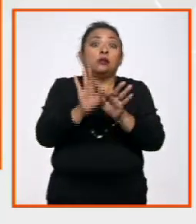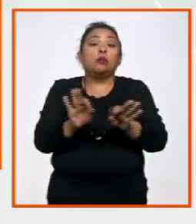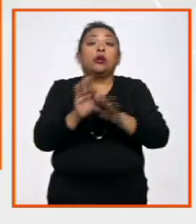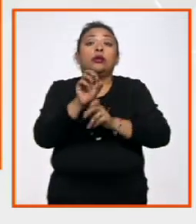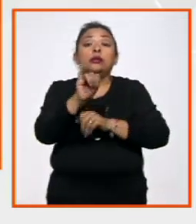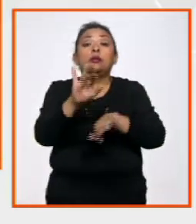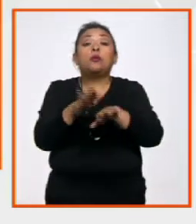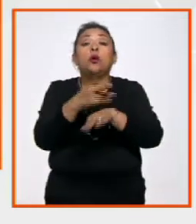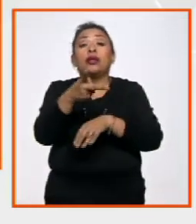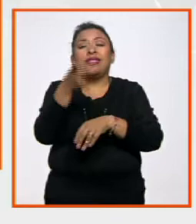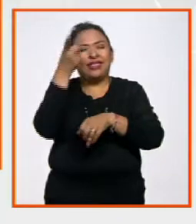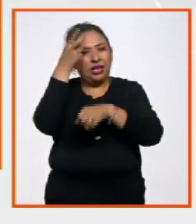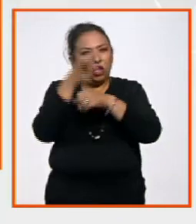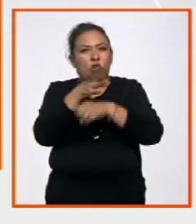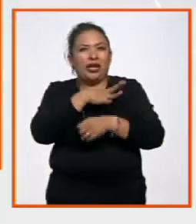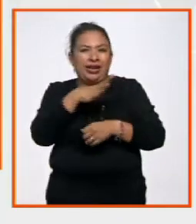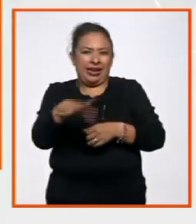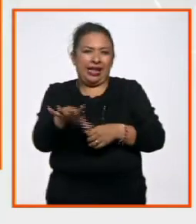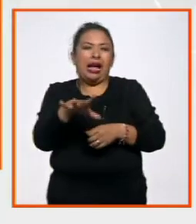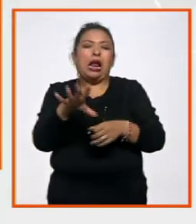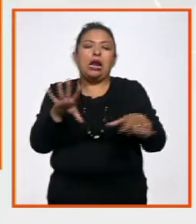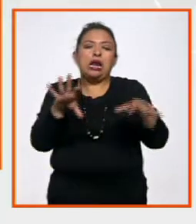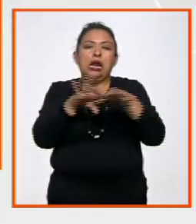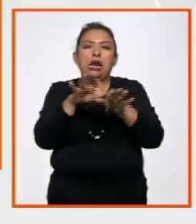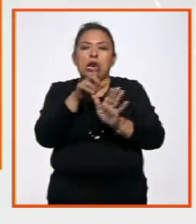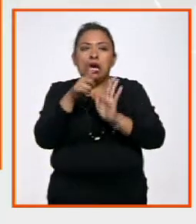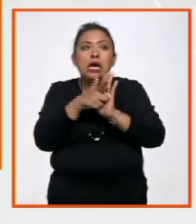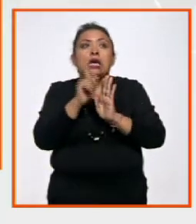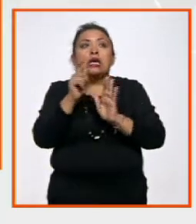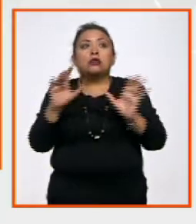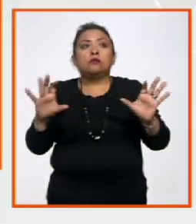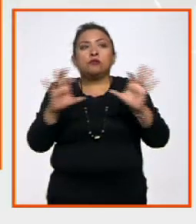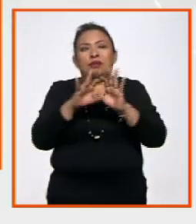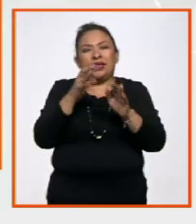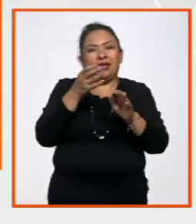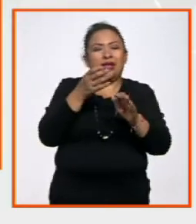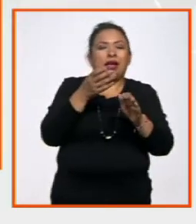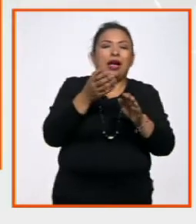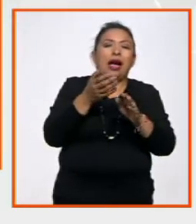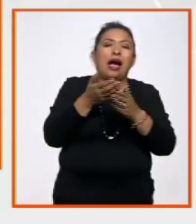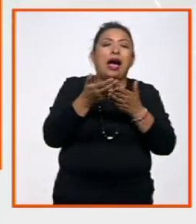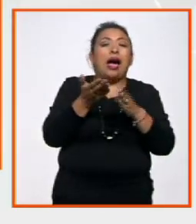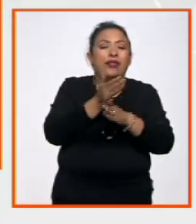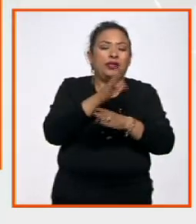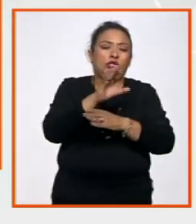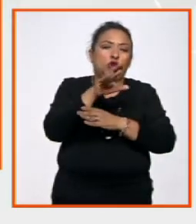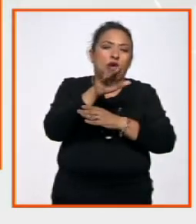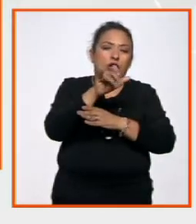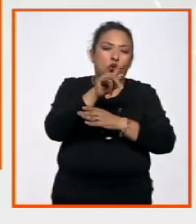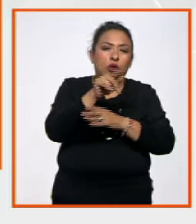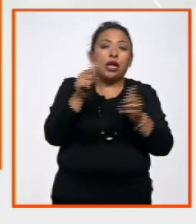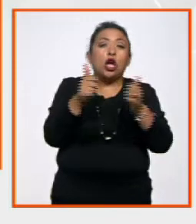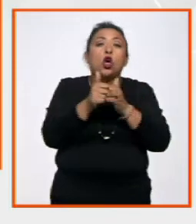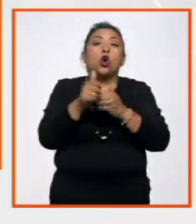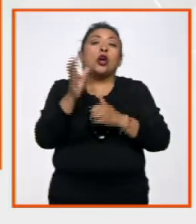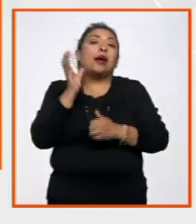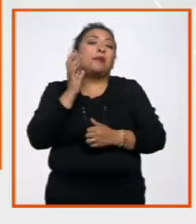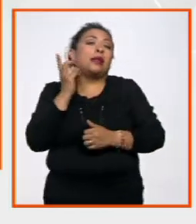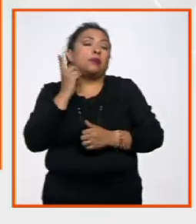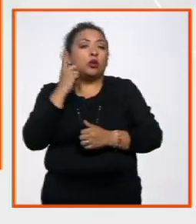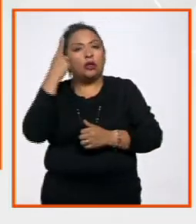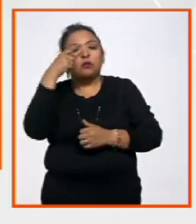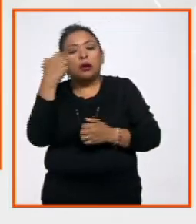lo que hacía el director general del enlace legislativo era vincular a la entonces con la culta con el Congreso de la Unión